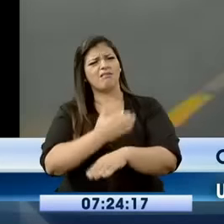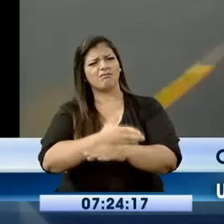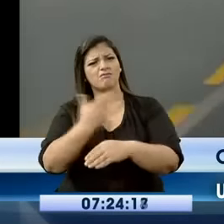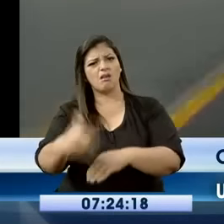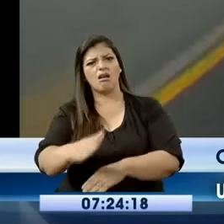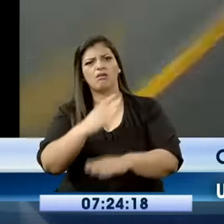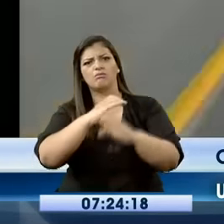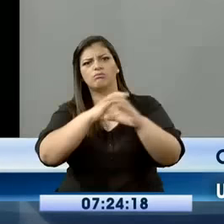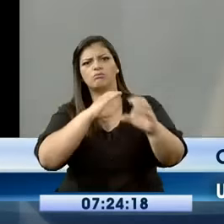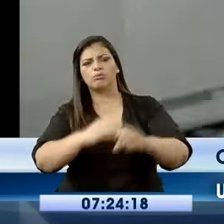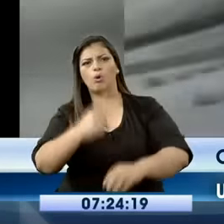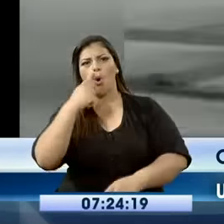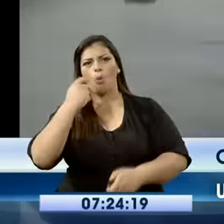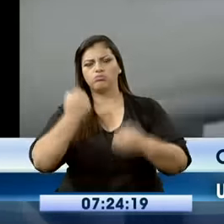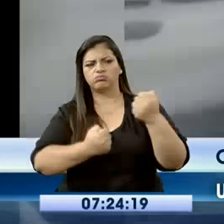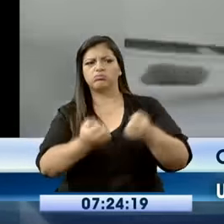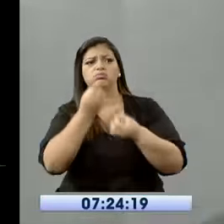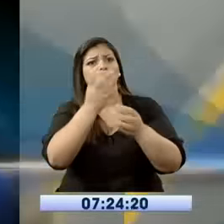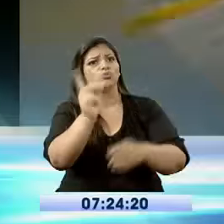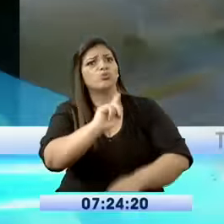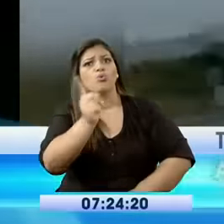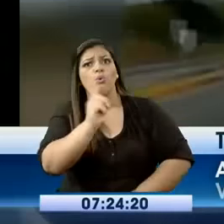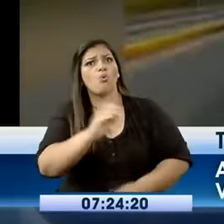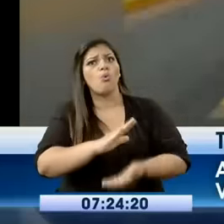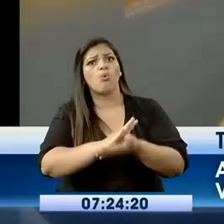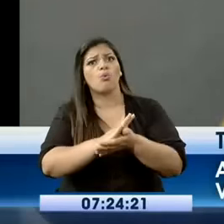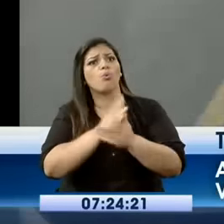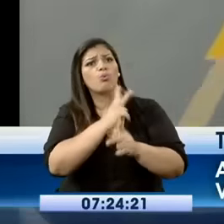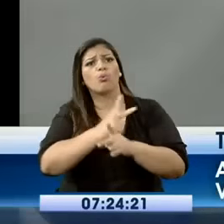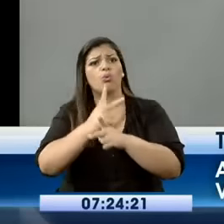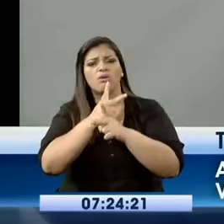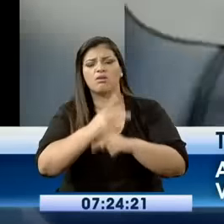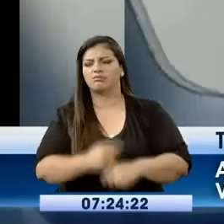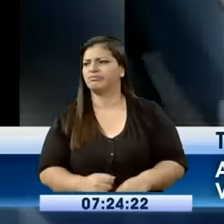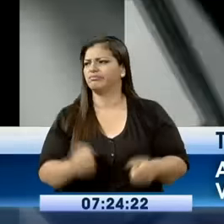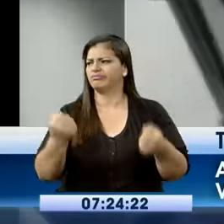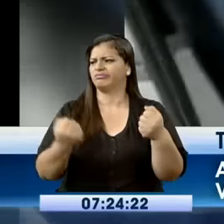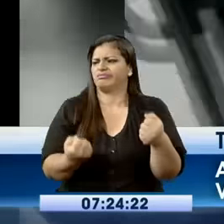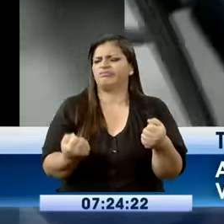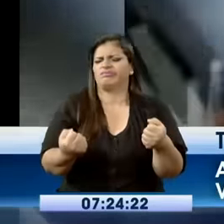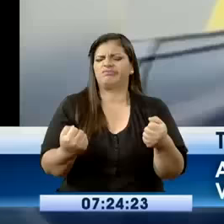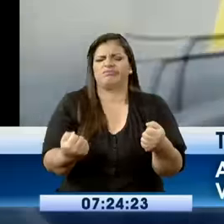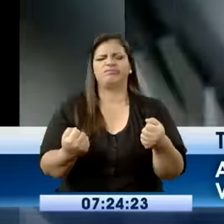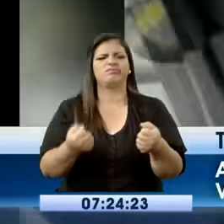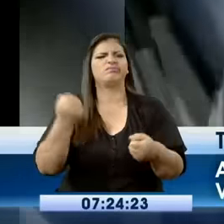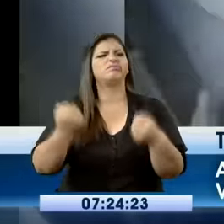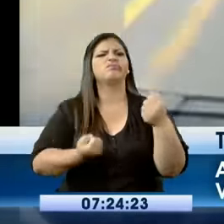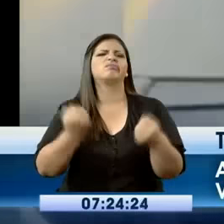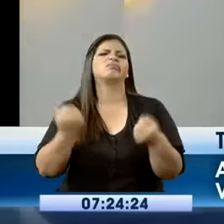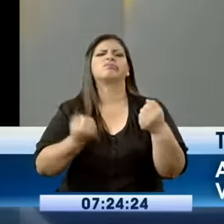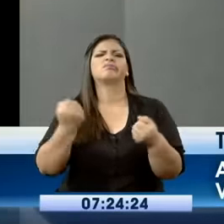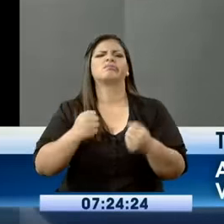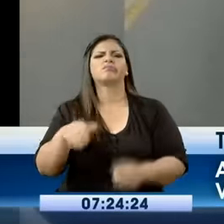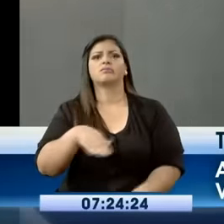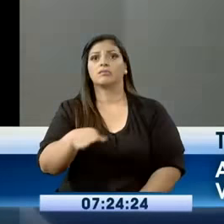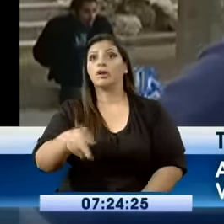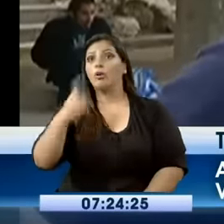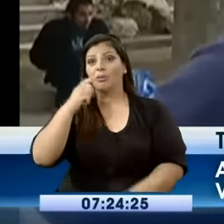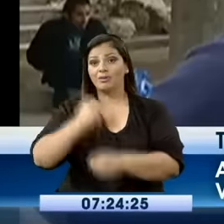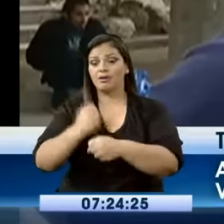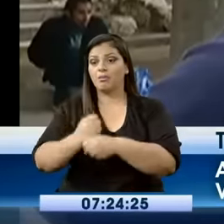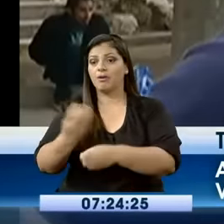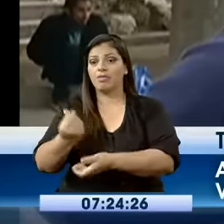estos continúan su camino como si nada. No hacen caso, al cobrador se le dice que